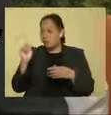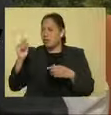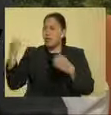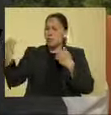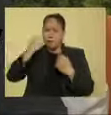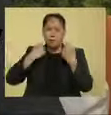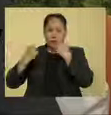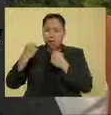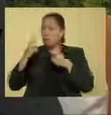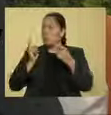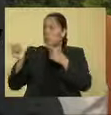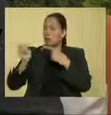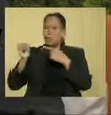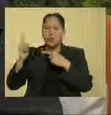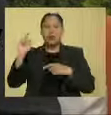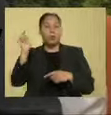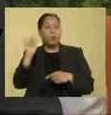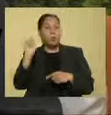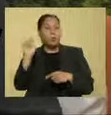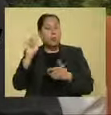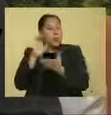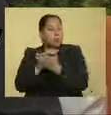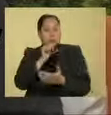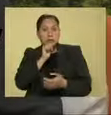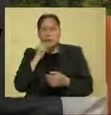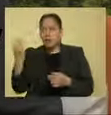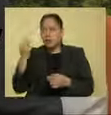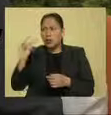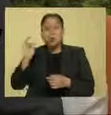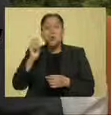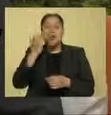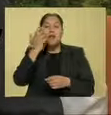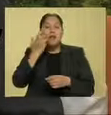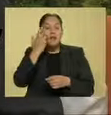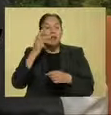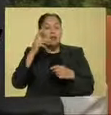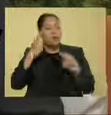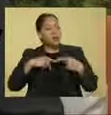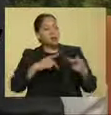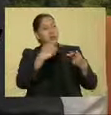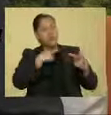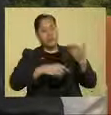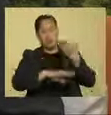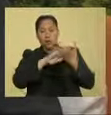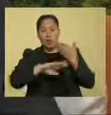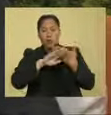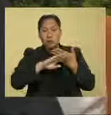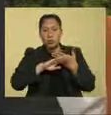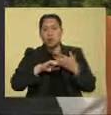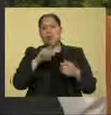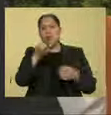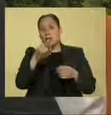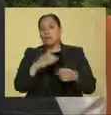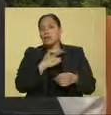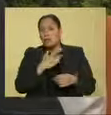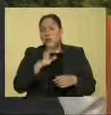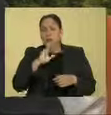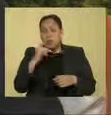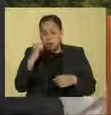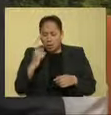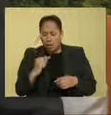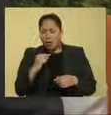en la relación es todo acto intencional o no que comete tu pareja contra ti y que te hace sentir mal e